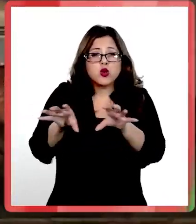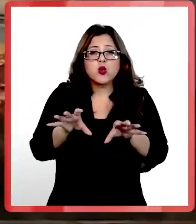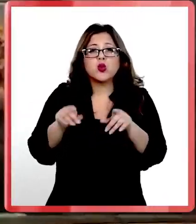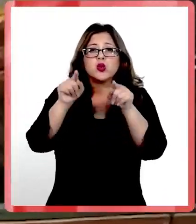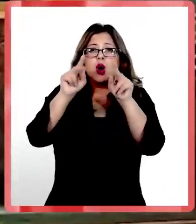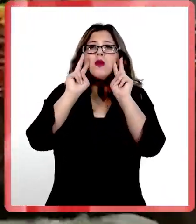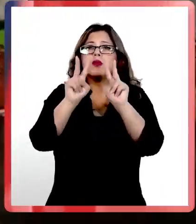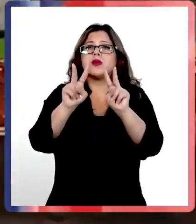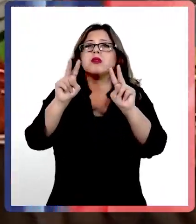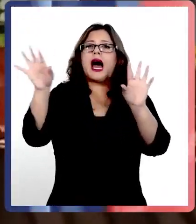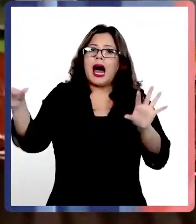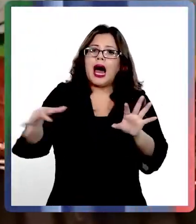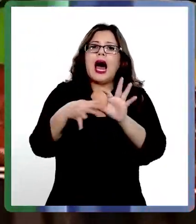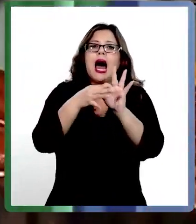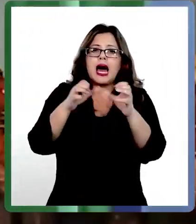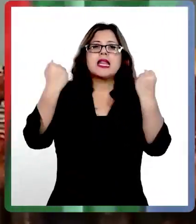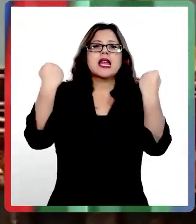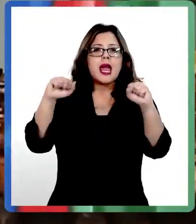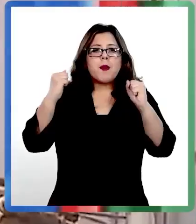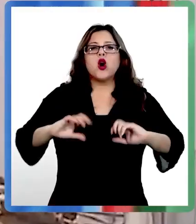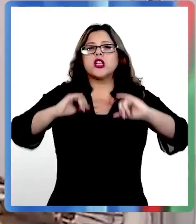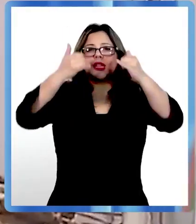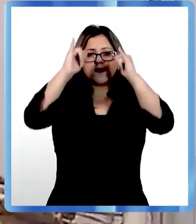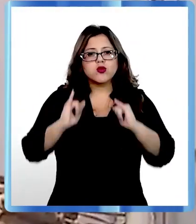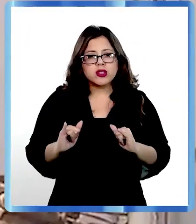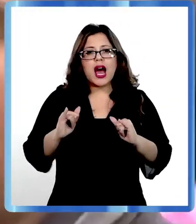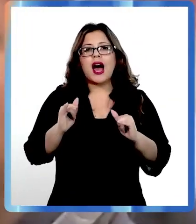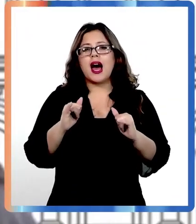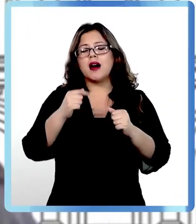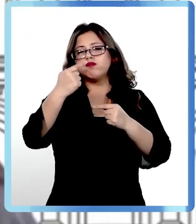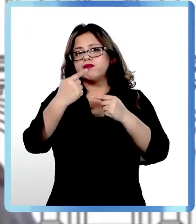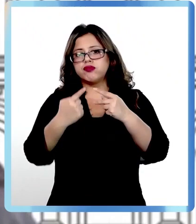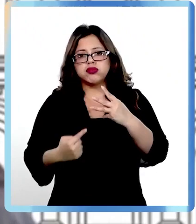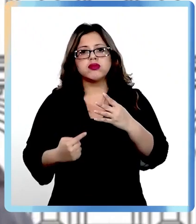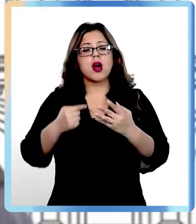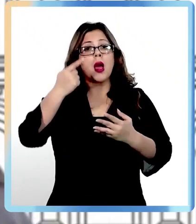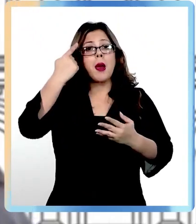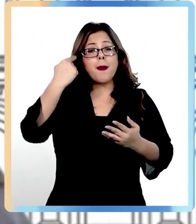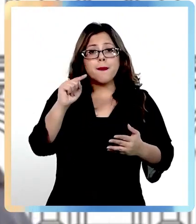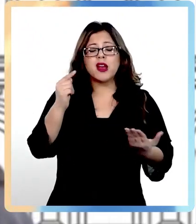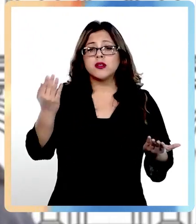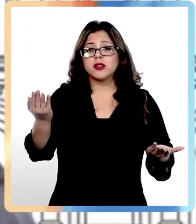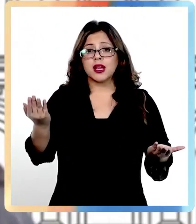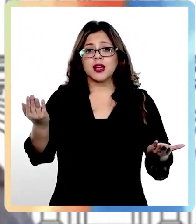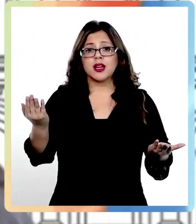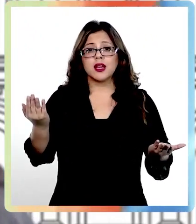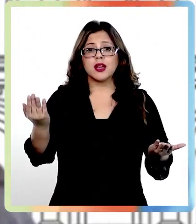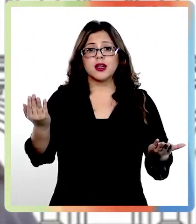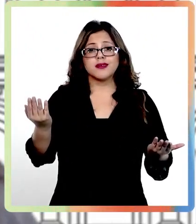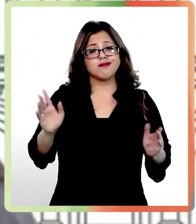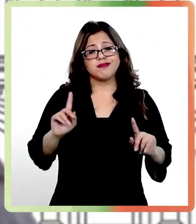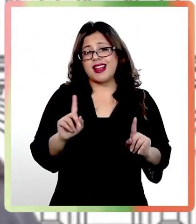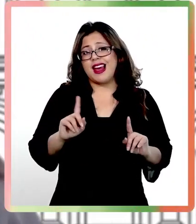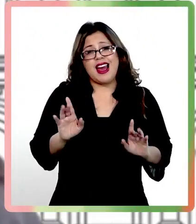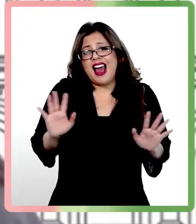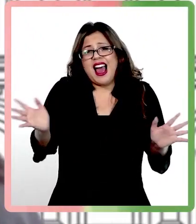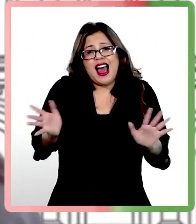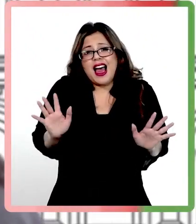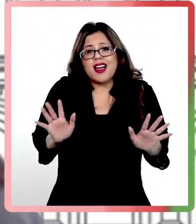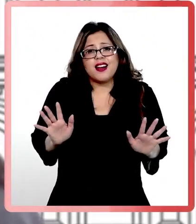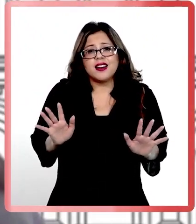que uno los relaciona con deporte, con pasarlo bien, con el disfrute, pero que en el fondo, no son nada.